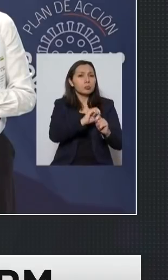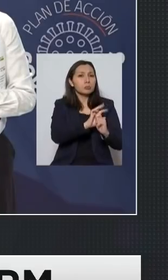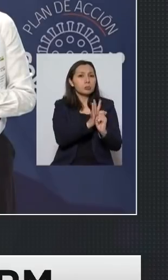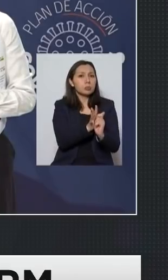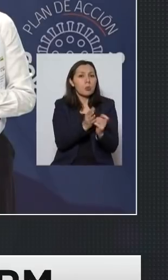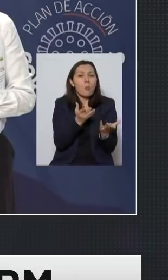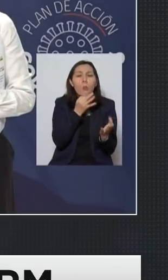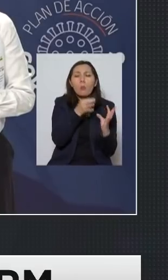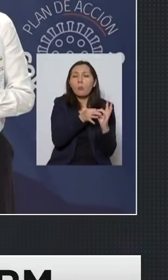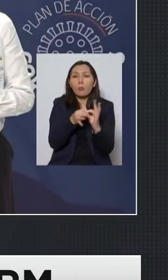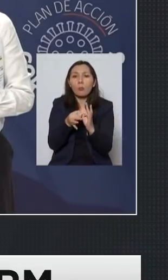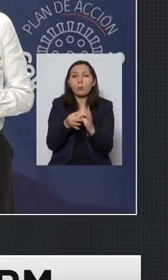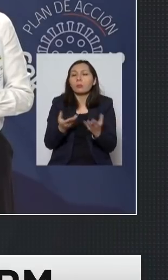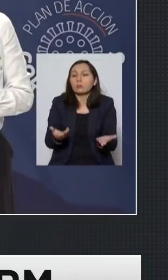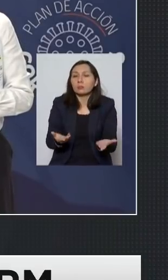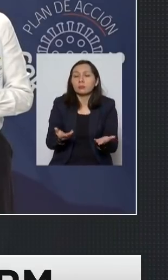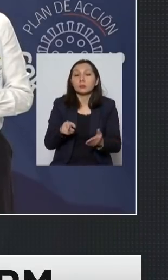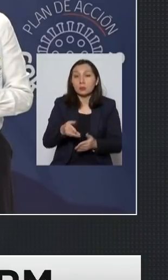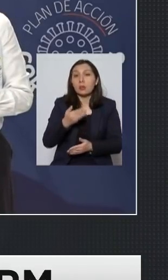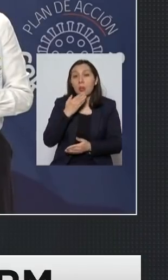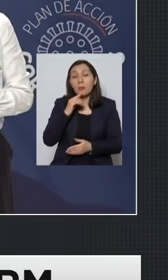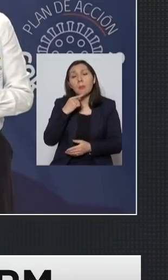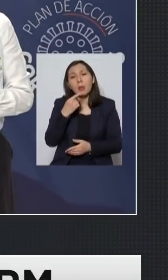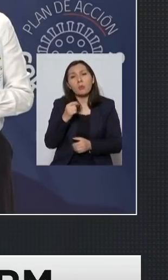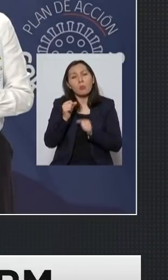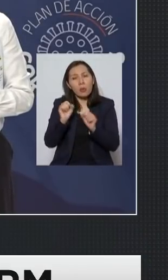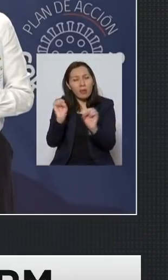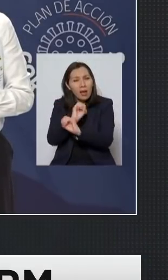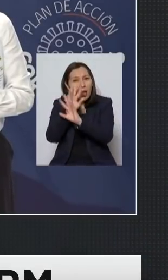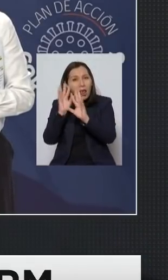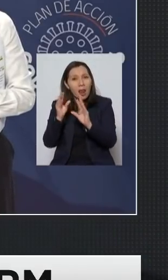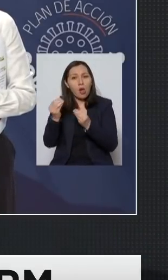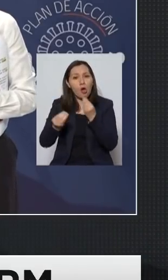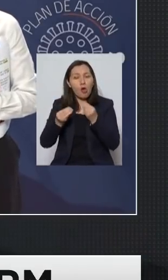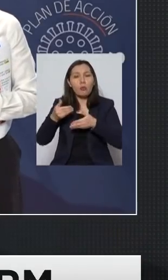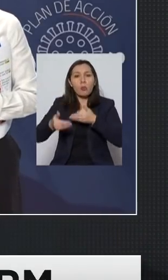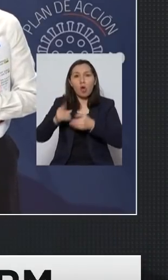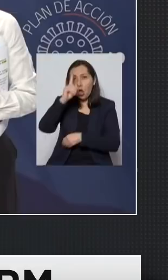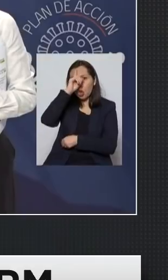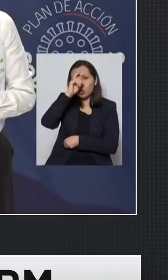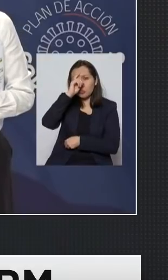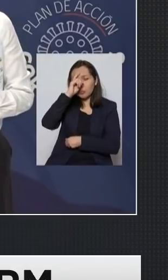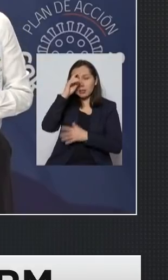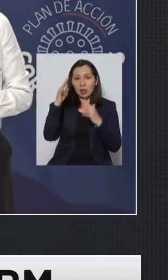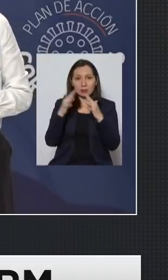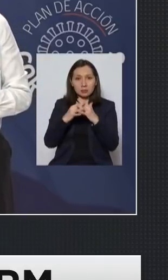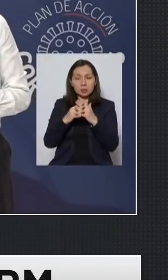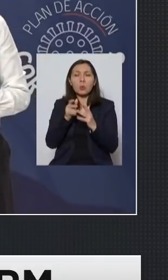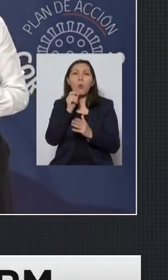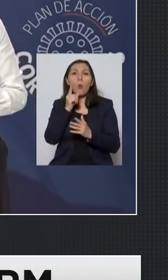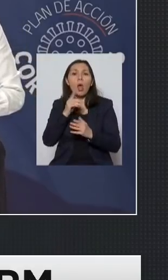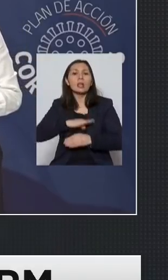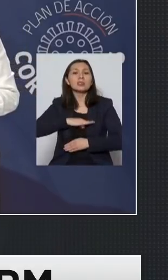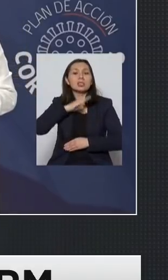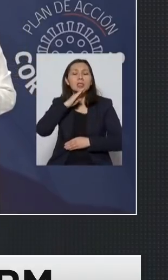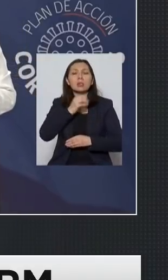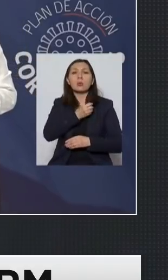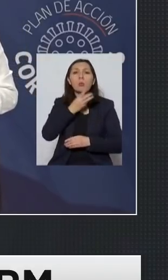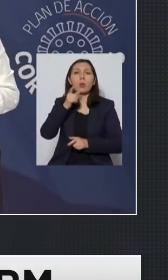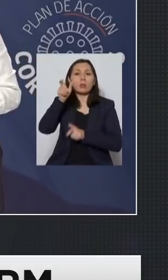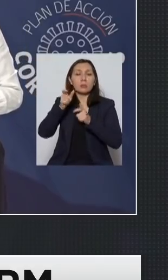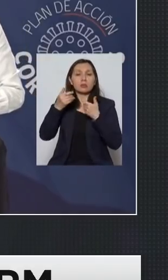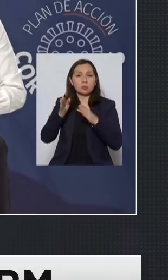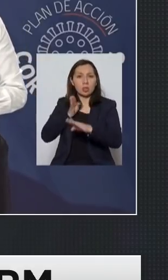respecto a eso y aparte le pido si podría precisarnos de qué manera están operando los hospitales de las fuerzas armadas a qué capacidad si están